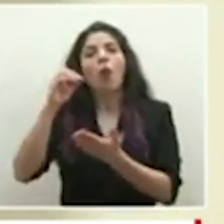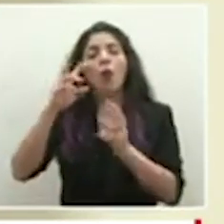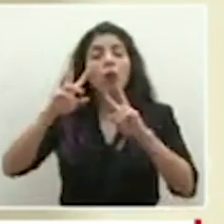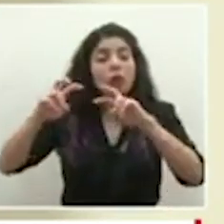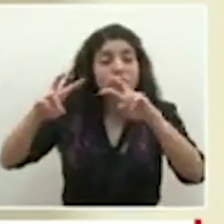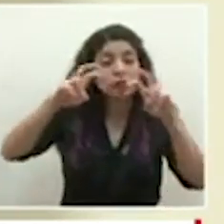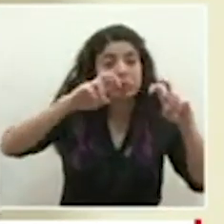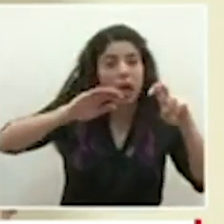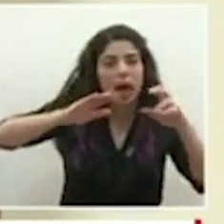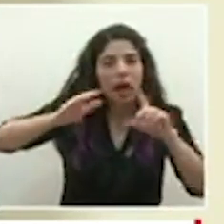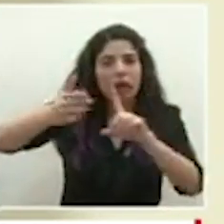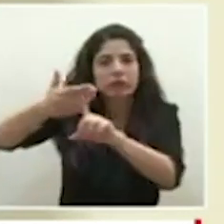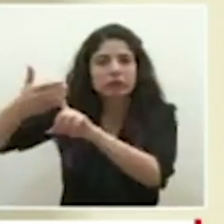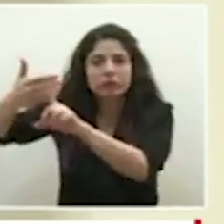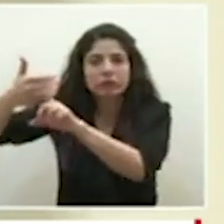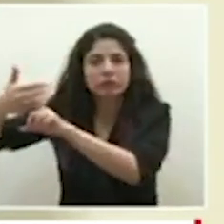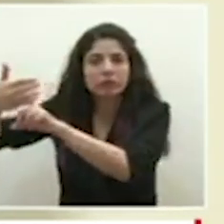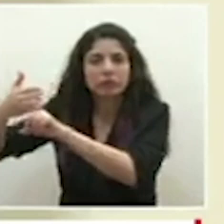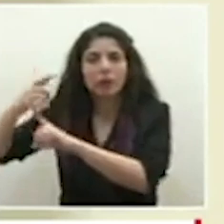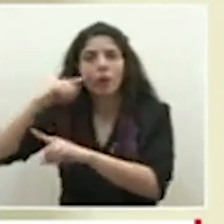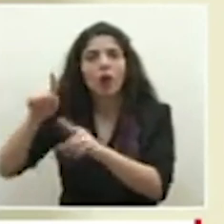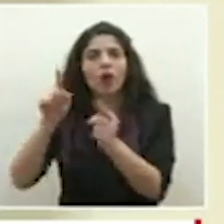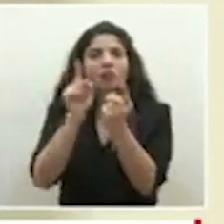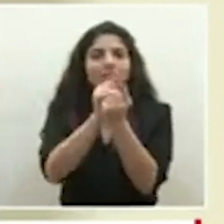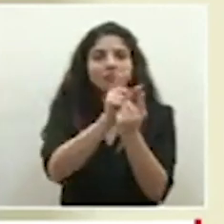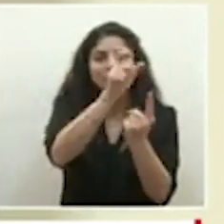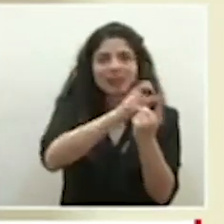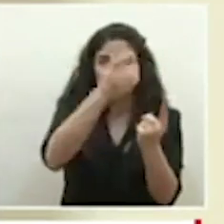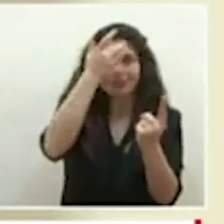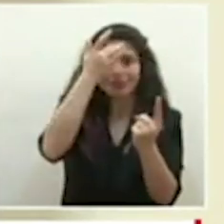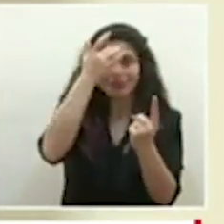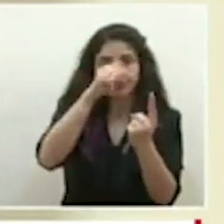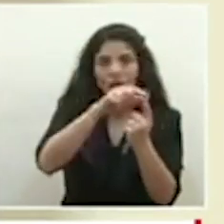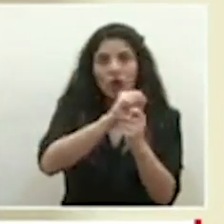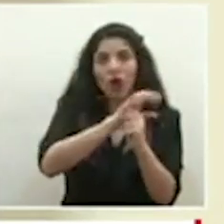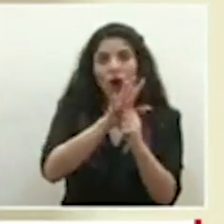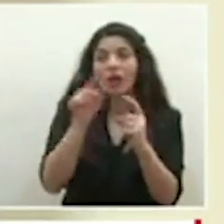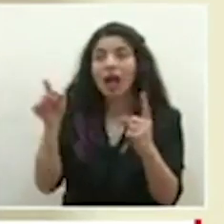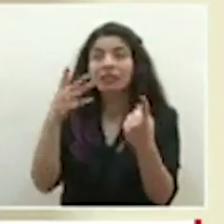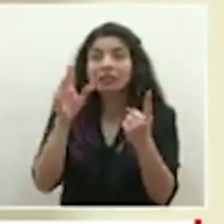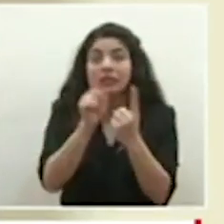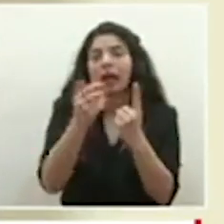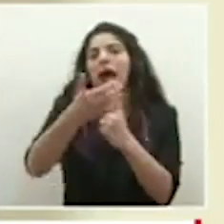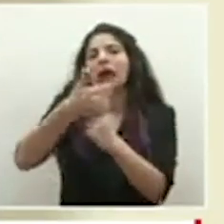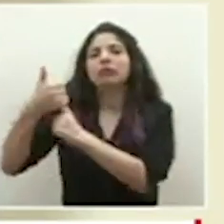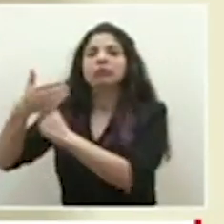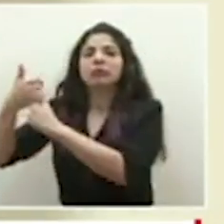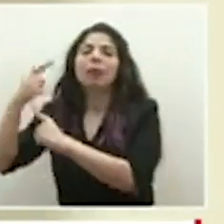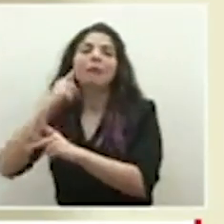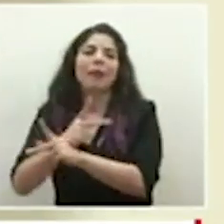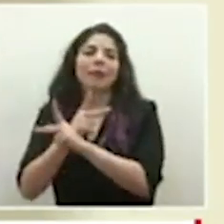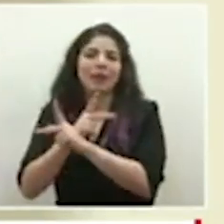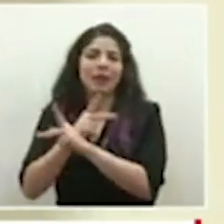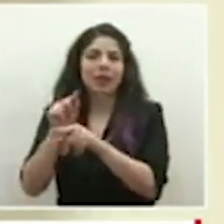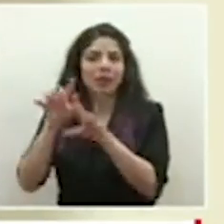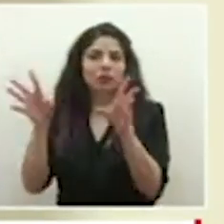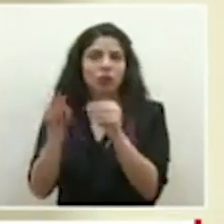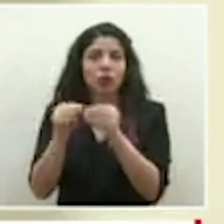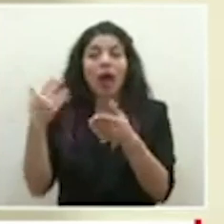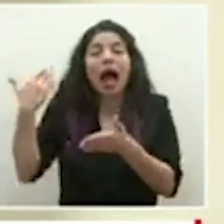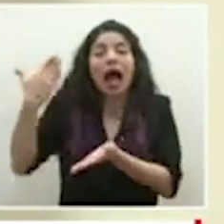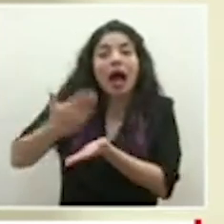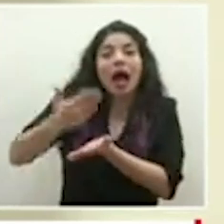de aislamiento a los contactos cercanos de personas positivas. Todo esto al 7 de junio.